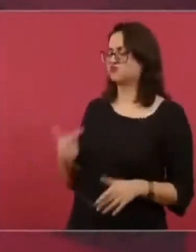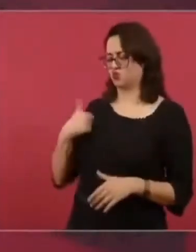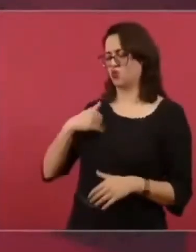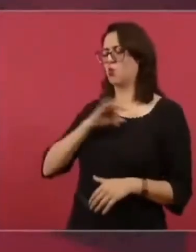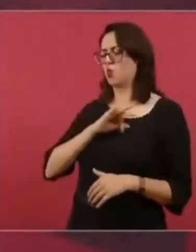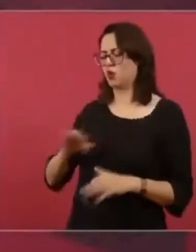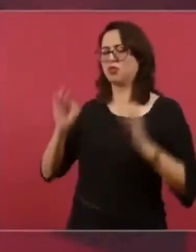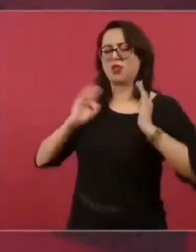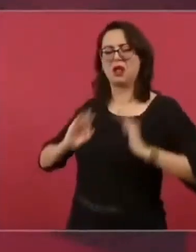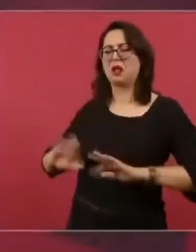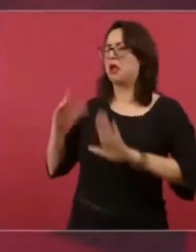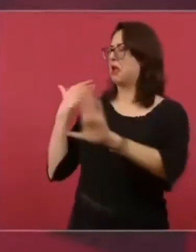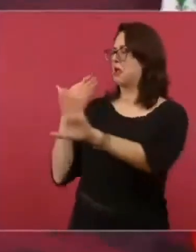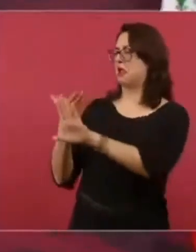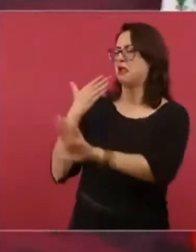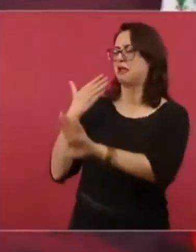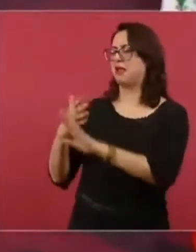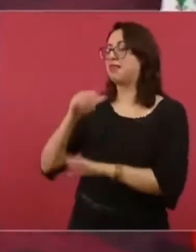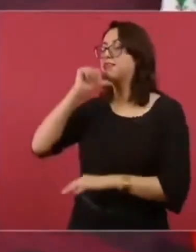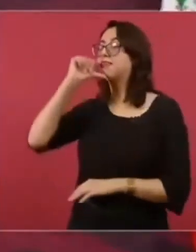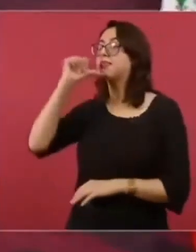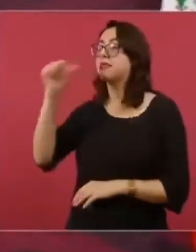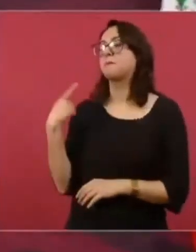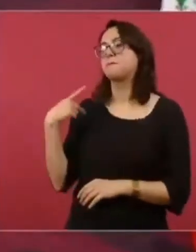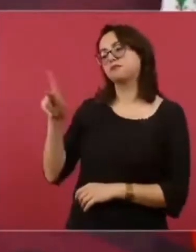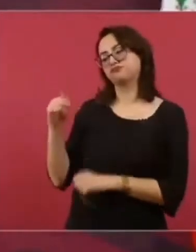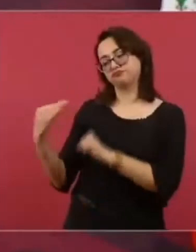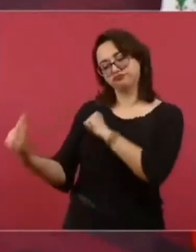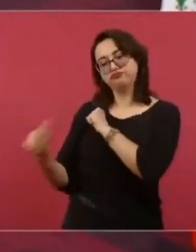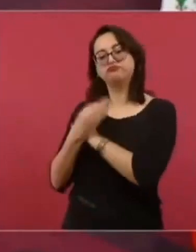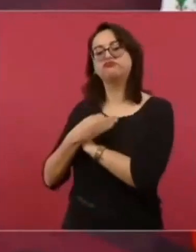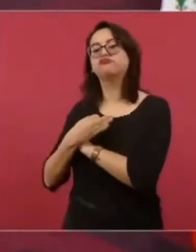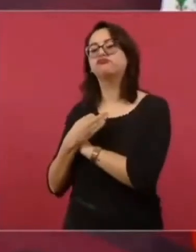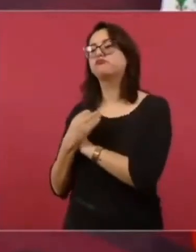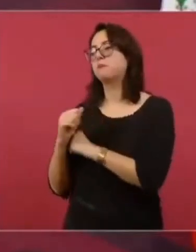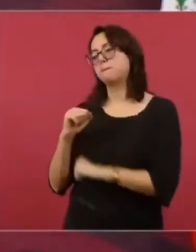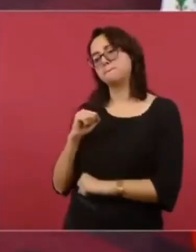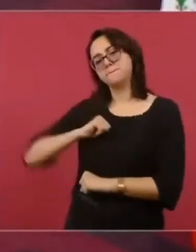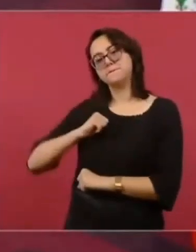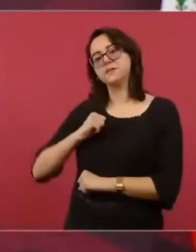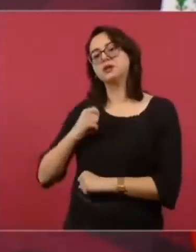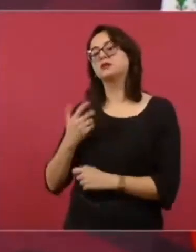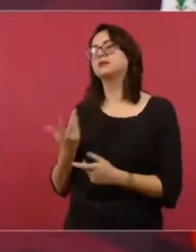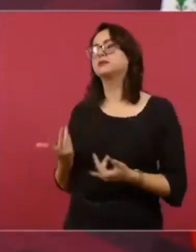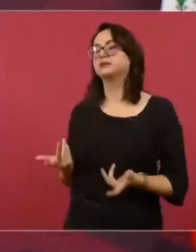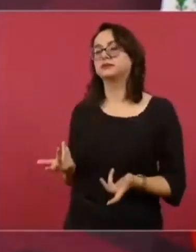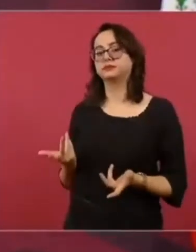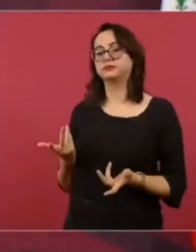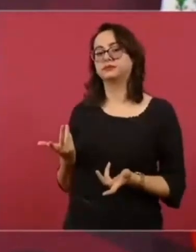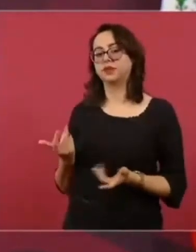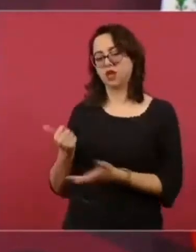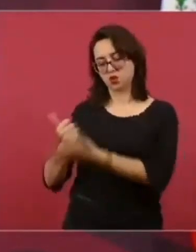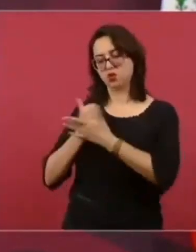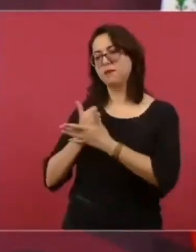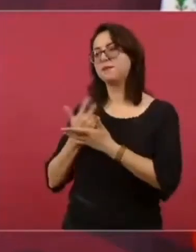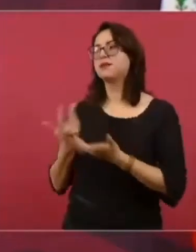la Procuraduría. El maestro Batis sabe de eso.